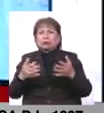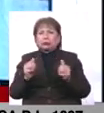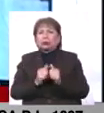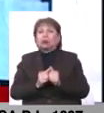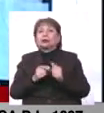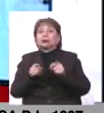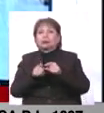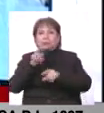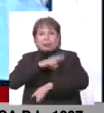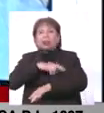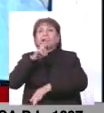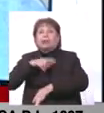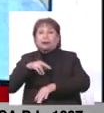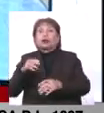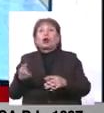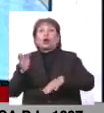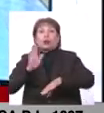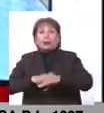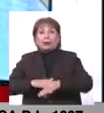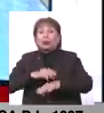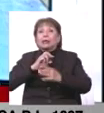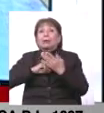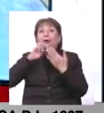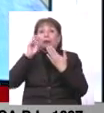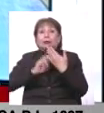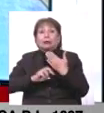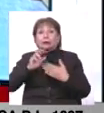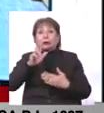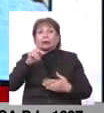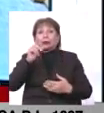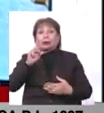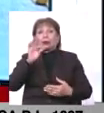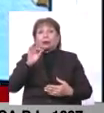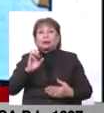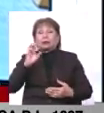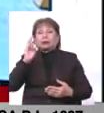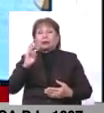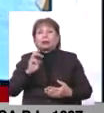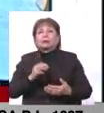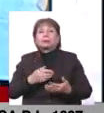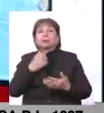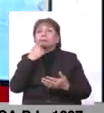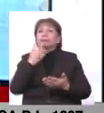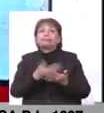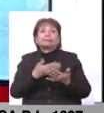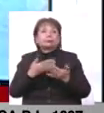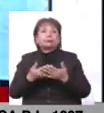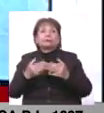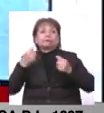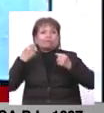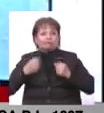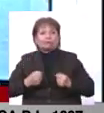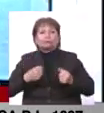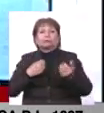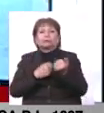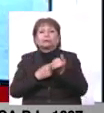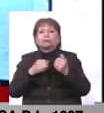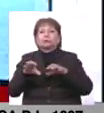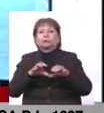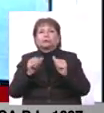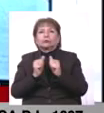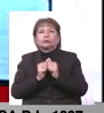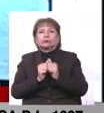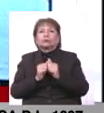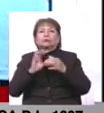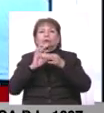las regiones. Con respecto al proyecto de ley 31906, que es fortalecer a las UPEs, que es la